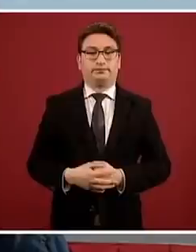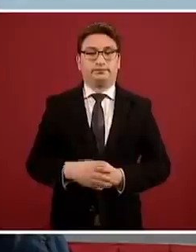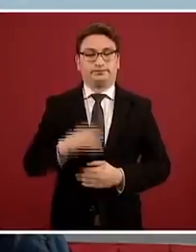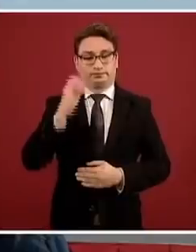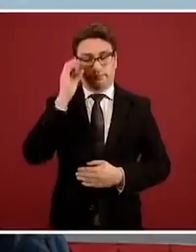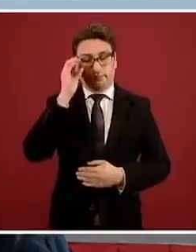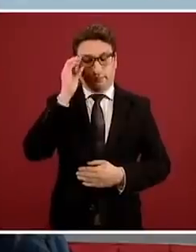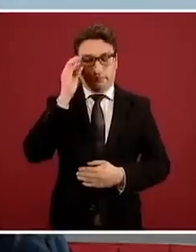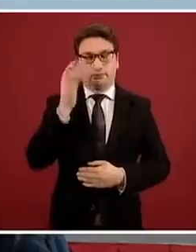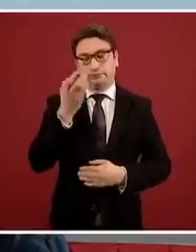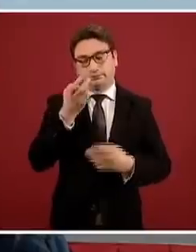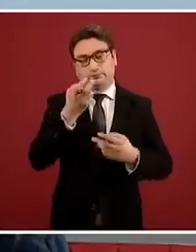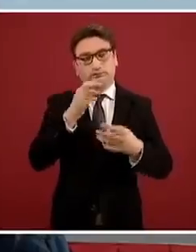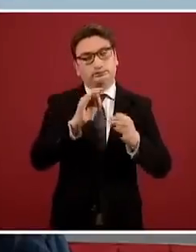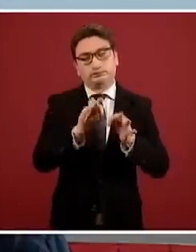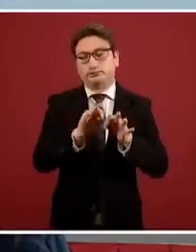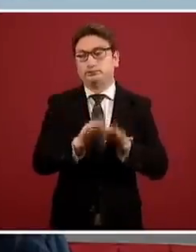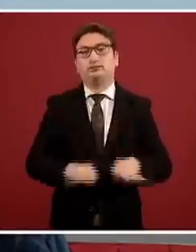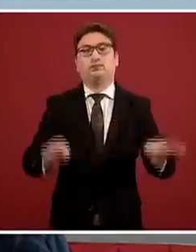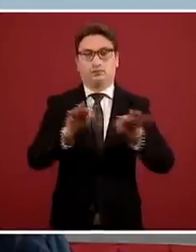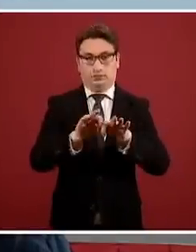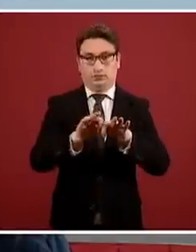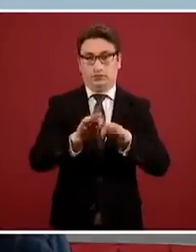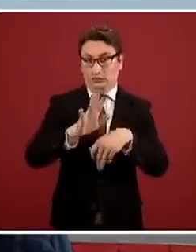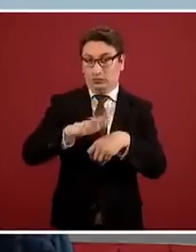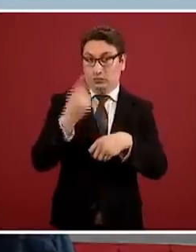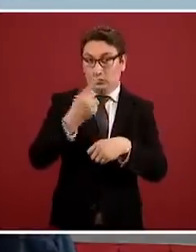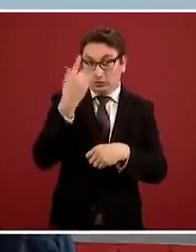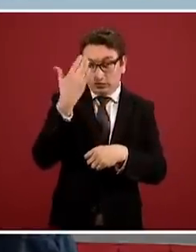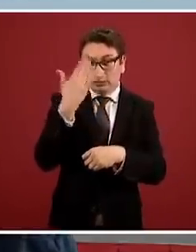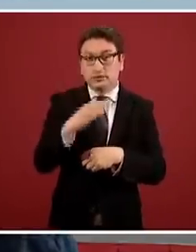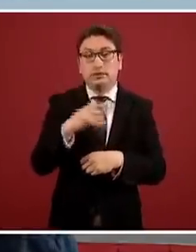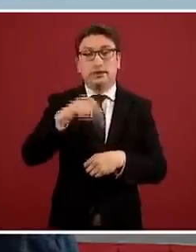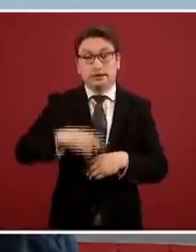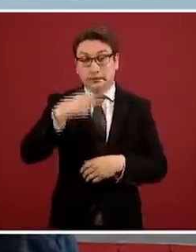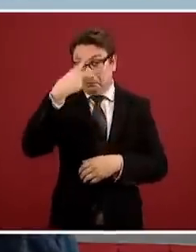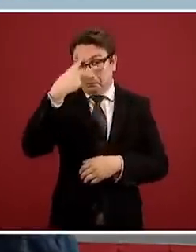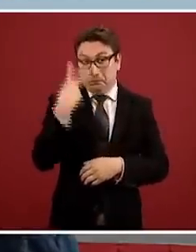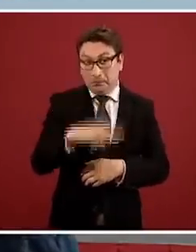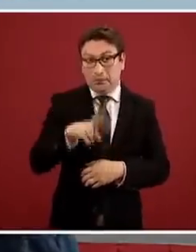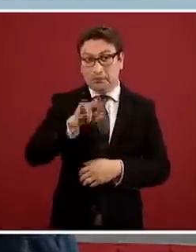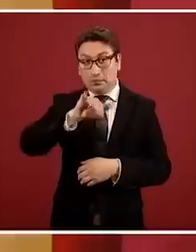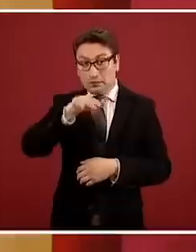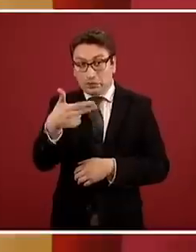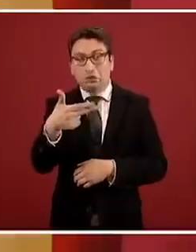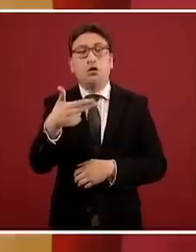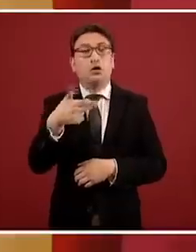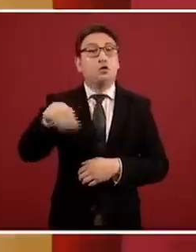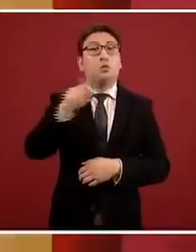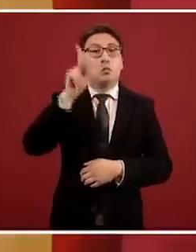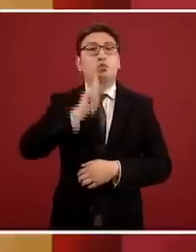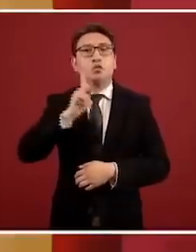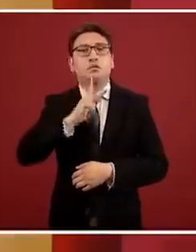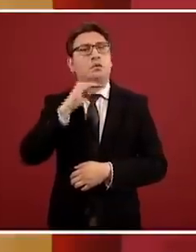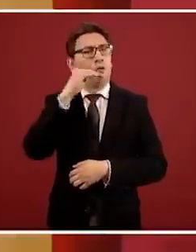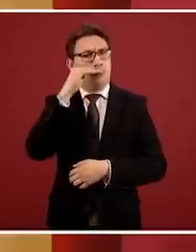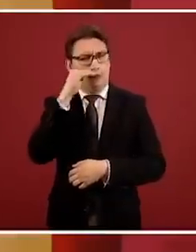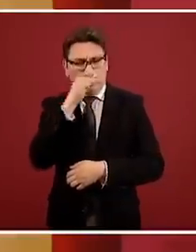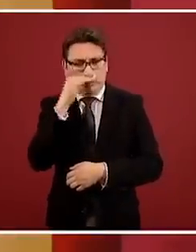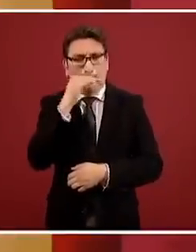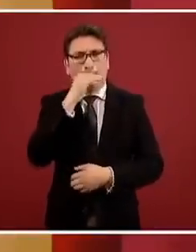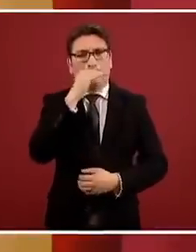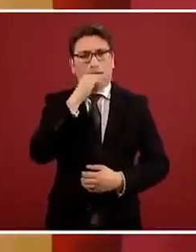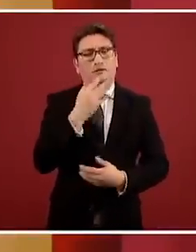es muy importante porque los recursos para realizarse la prueba en México son gratuitos, están a disposición